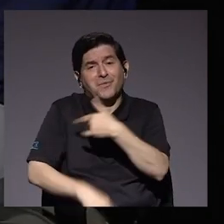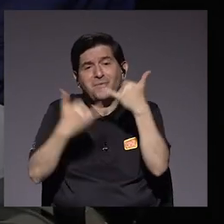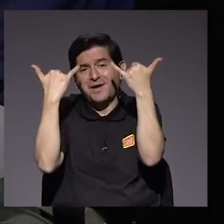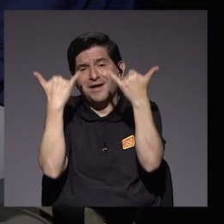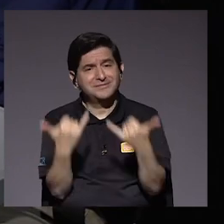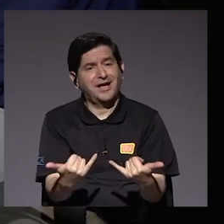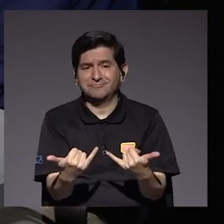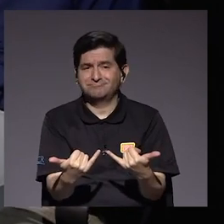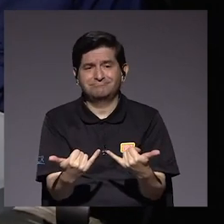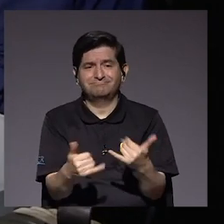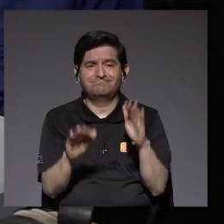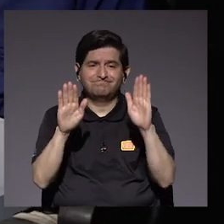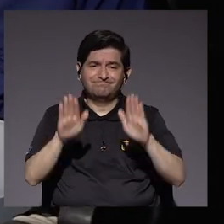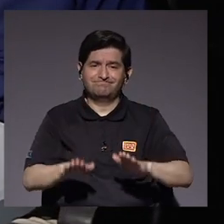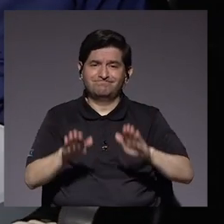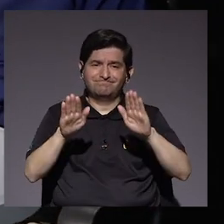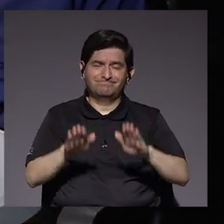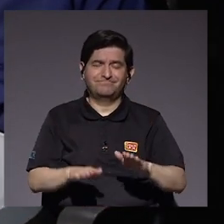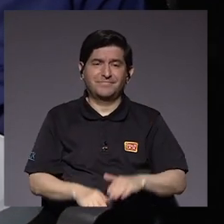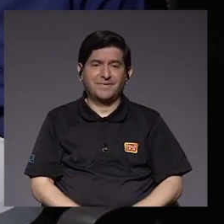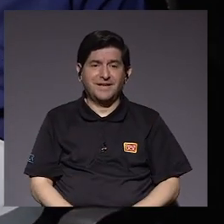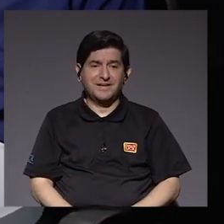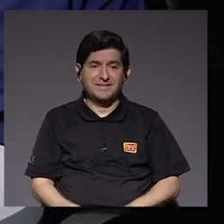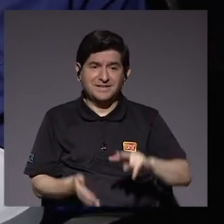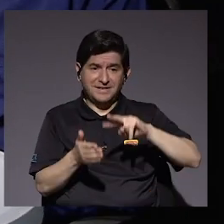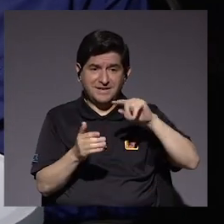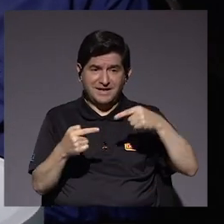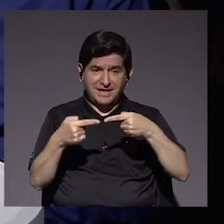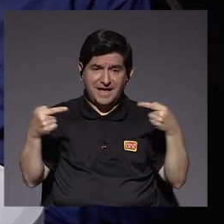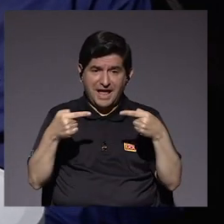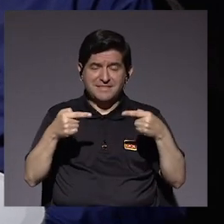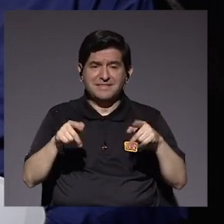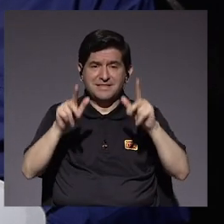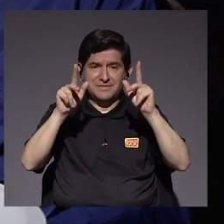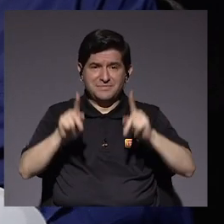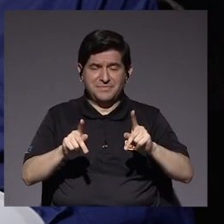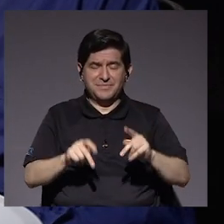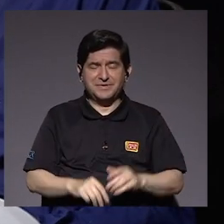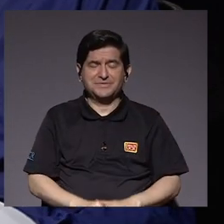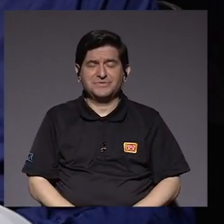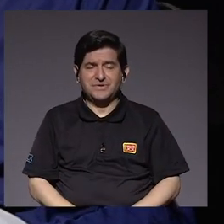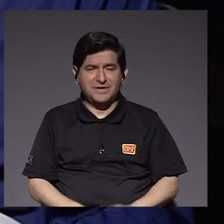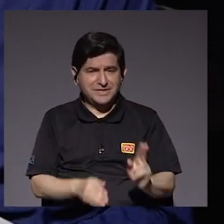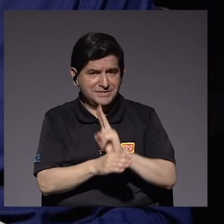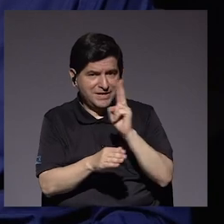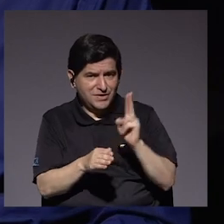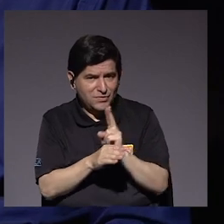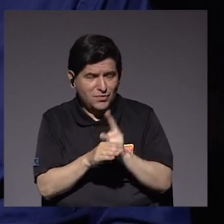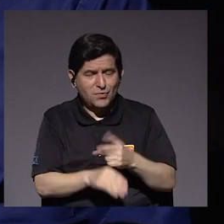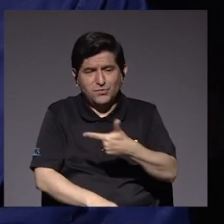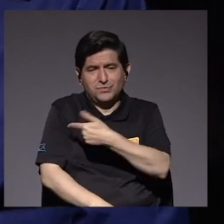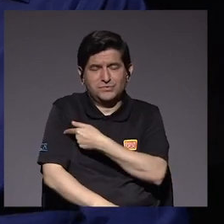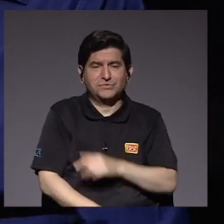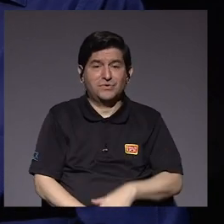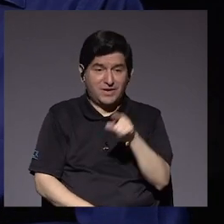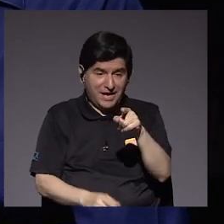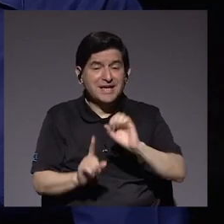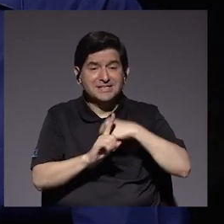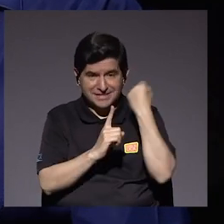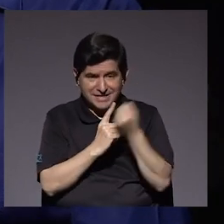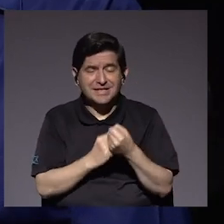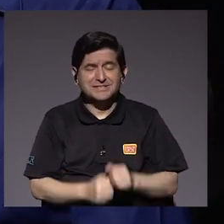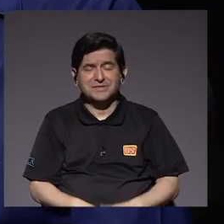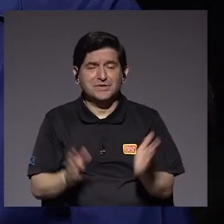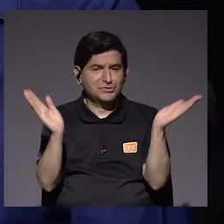cuando ya podremos estar tranquilos y esto va para los antivacunas, ¿verdad? Así se comporta una infección cuando no hay vacuna.